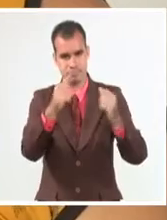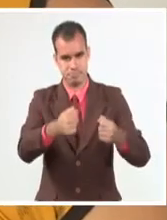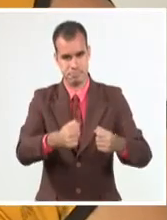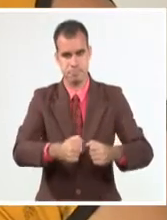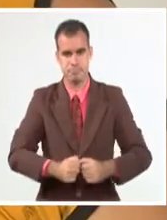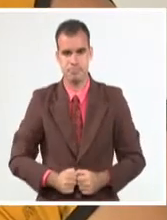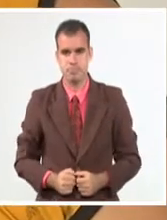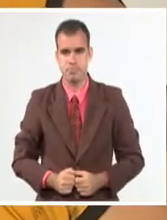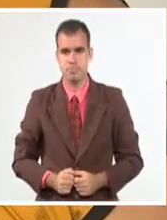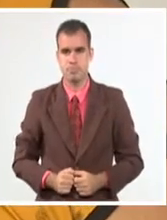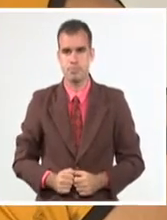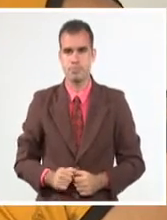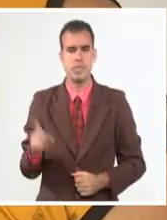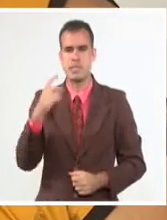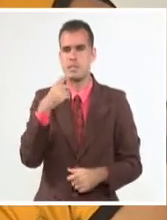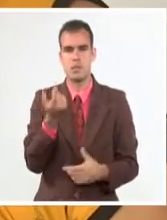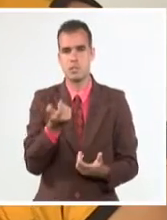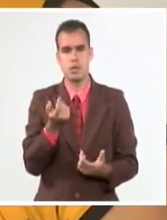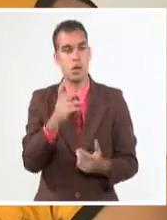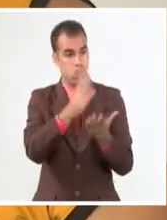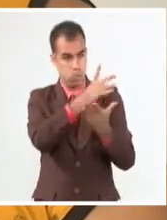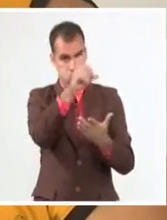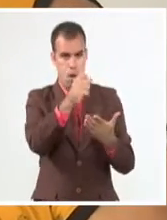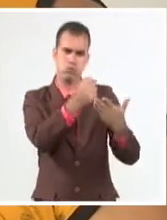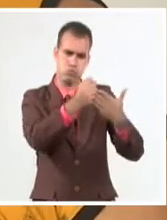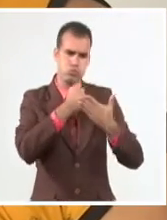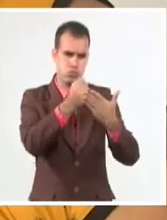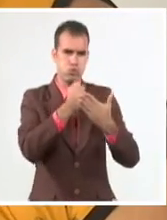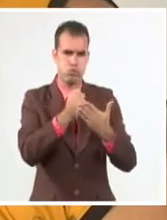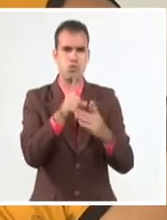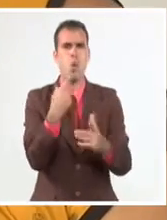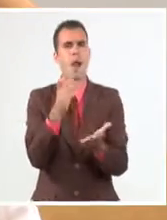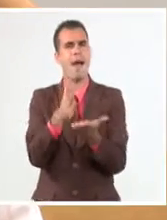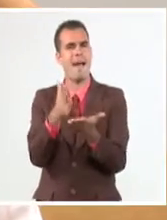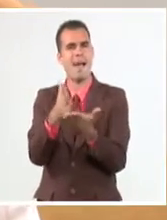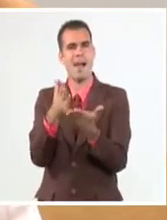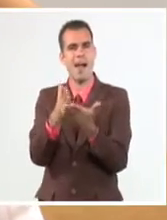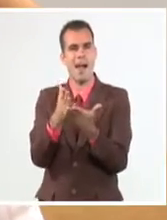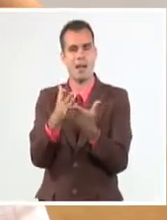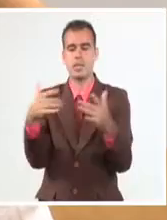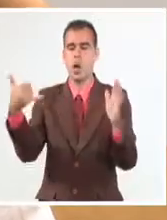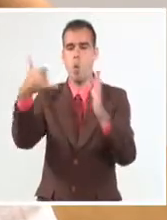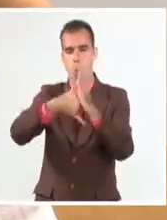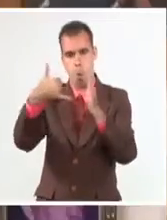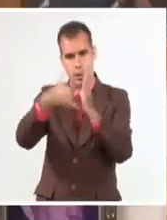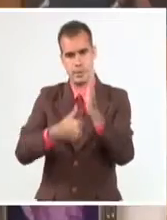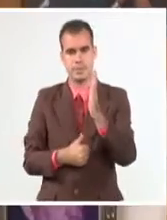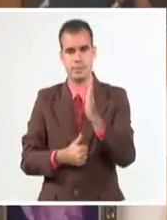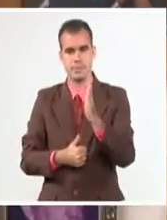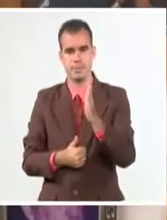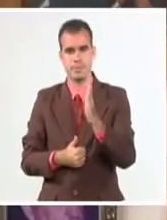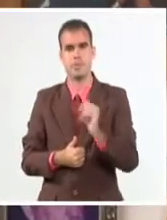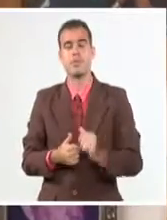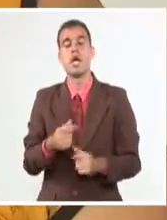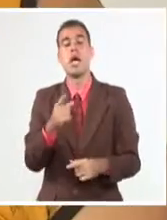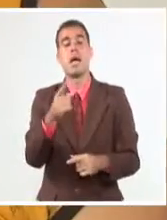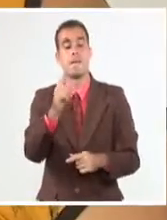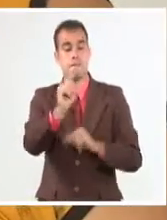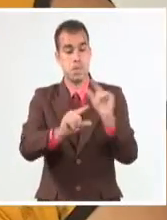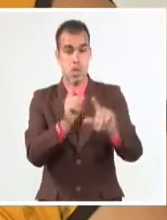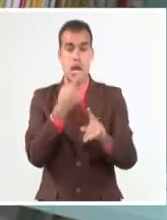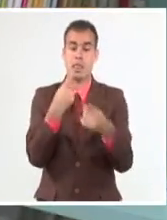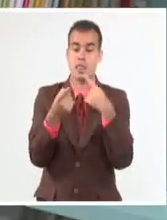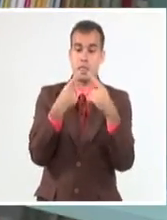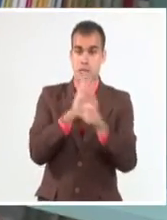escuela, hemos tenido las clases por WhatsApp con su maestra. Todas las personas entrevistadas para este reportaje